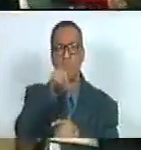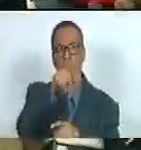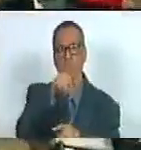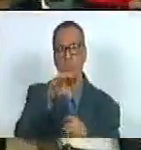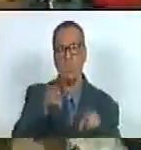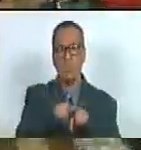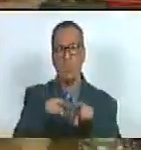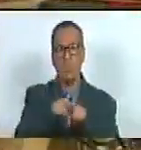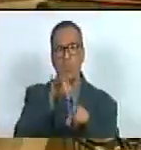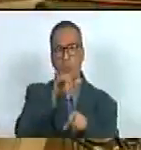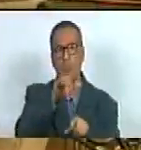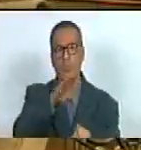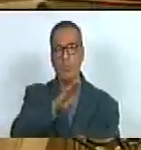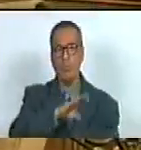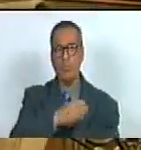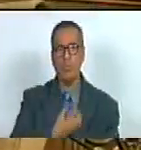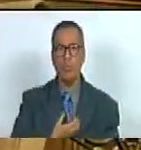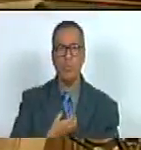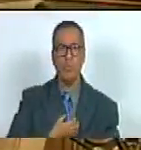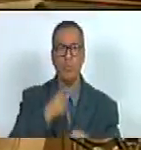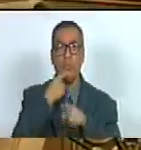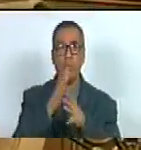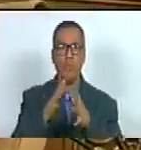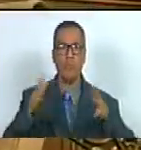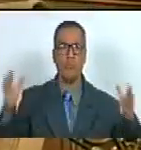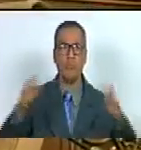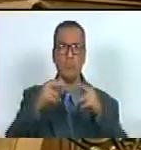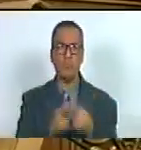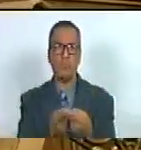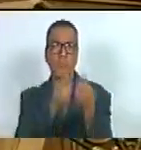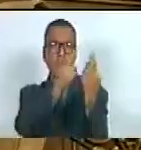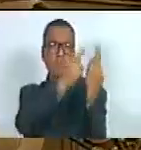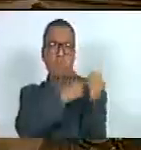señor alcalde que le quedó grande el cargo